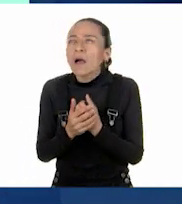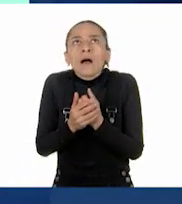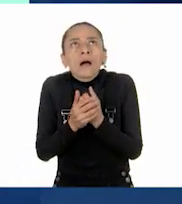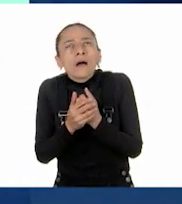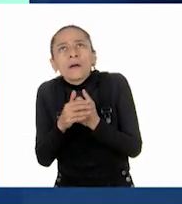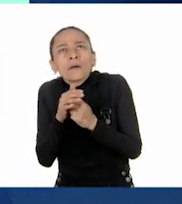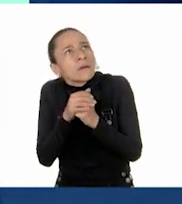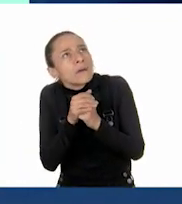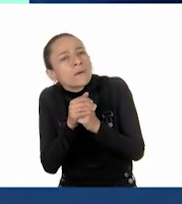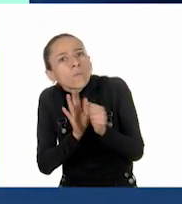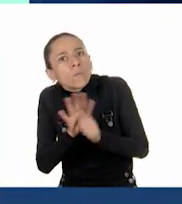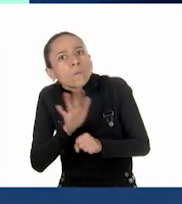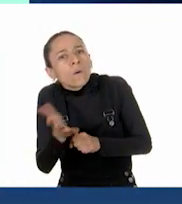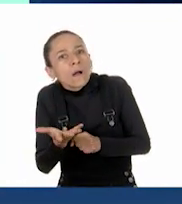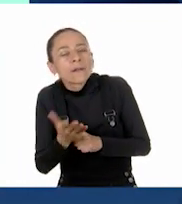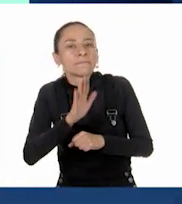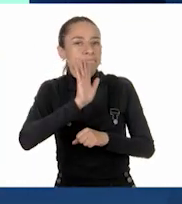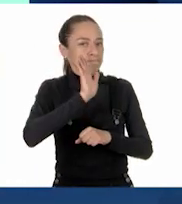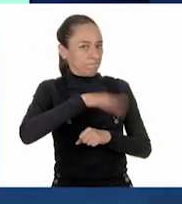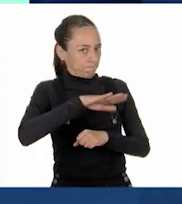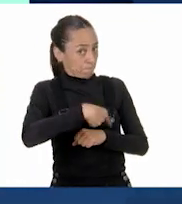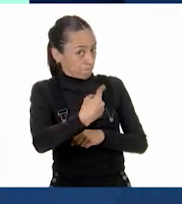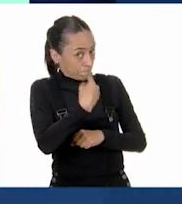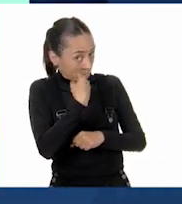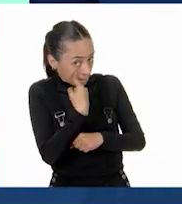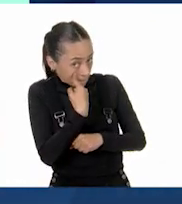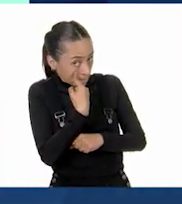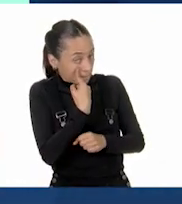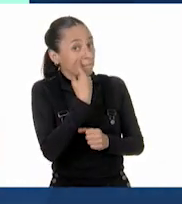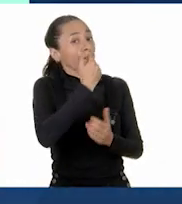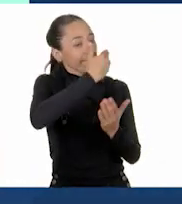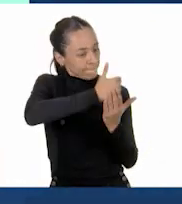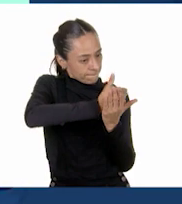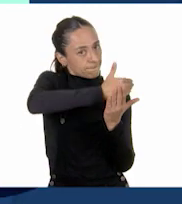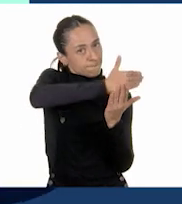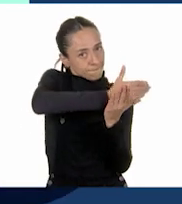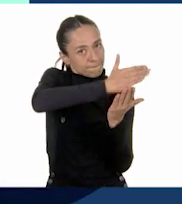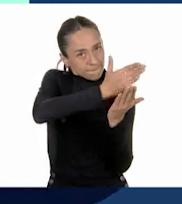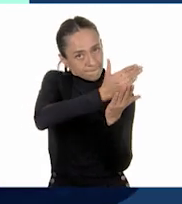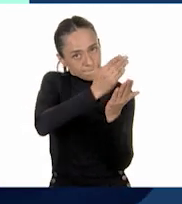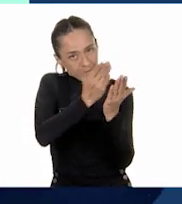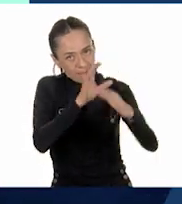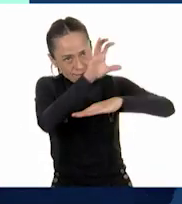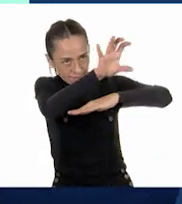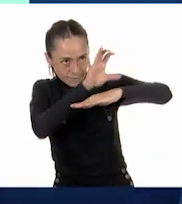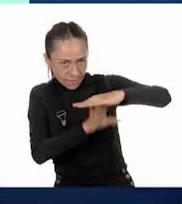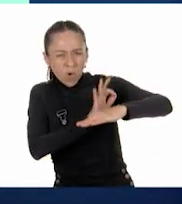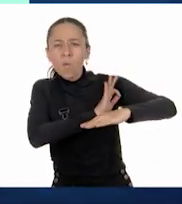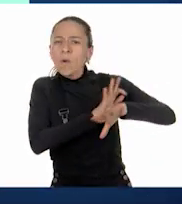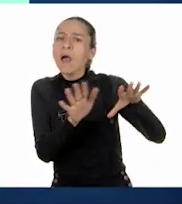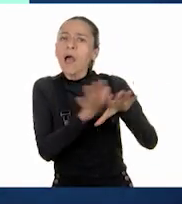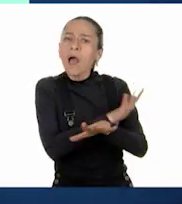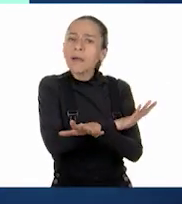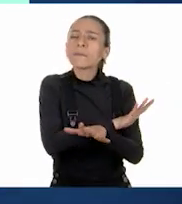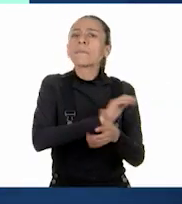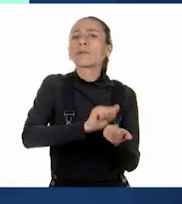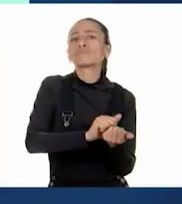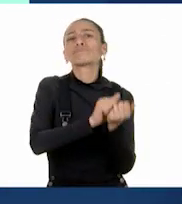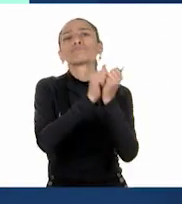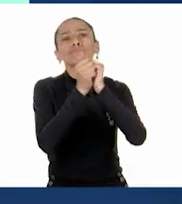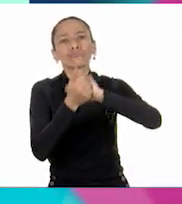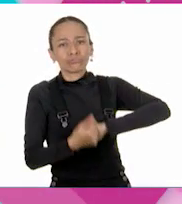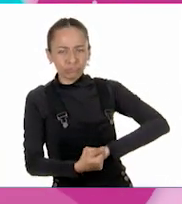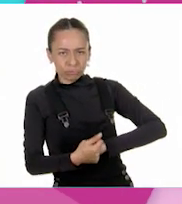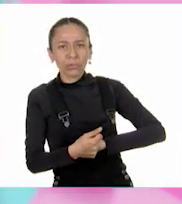Mira, miren, recuerden que una fracción se puede convertir en un número decimal. Pues eso es lo que voy a hacer.